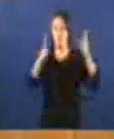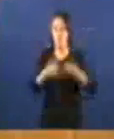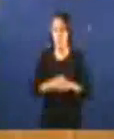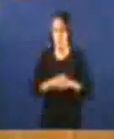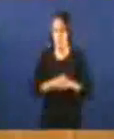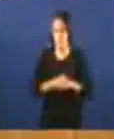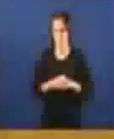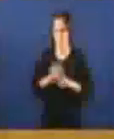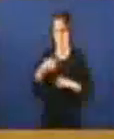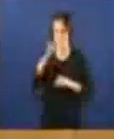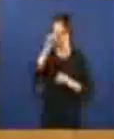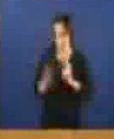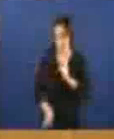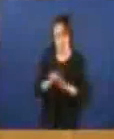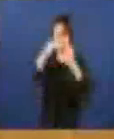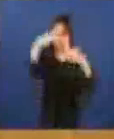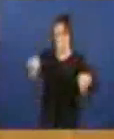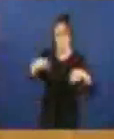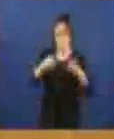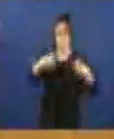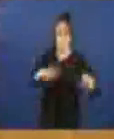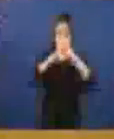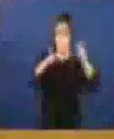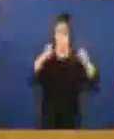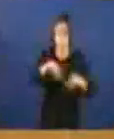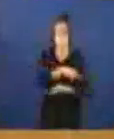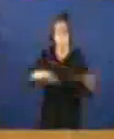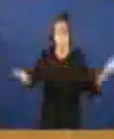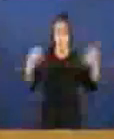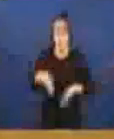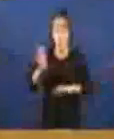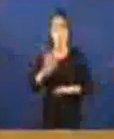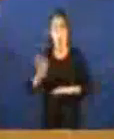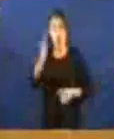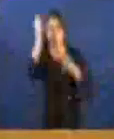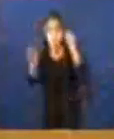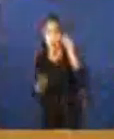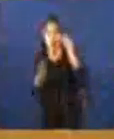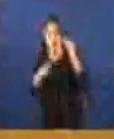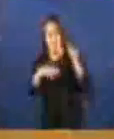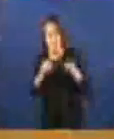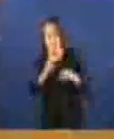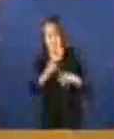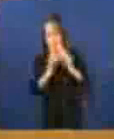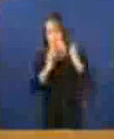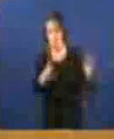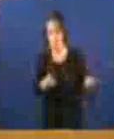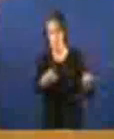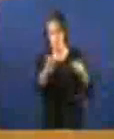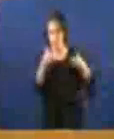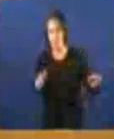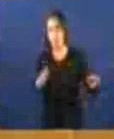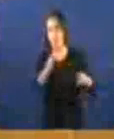Voste aí nada nos enterou de que o sector público en Galicia é inexistente. Ou é que vostedes considera que se pode identificar o sector público unha